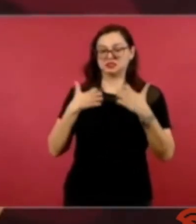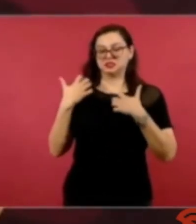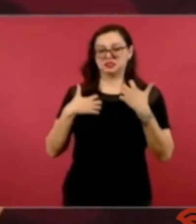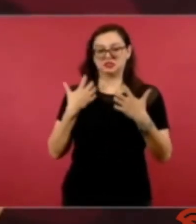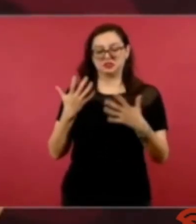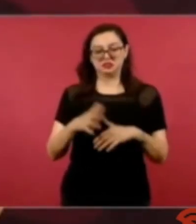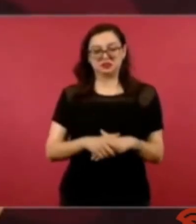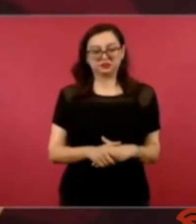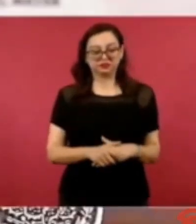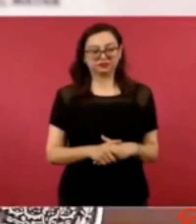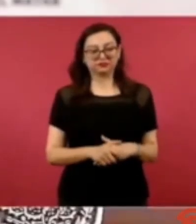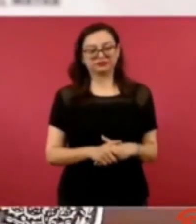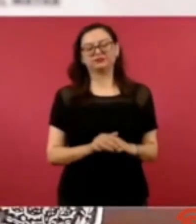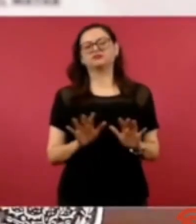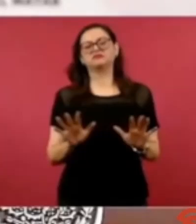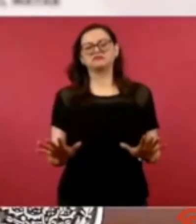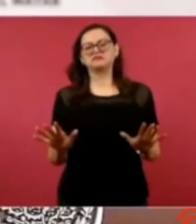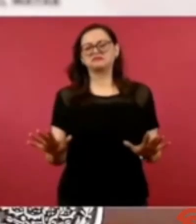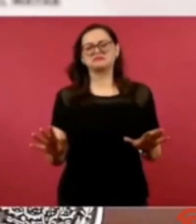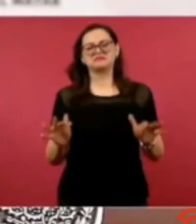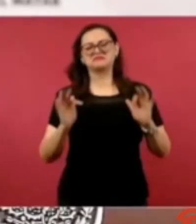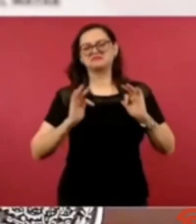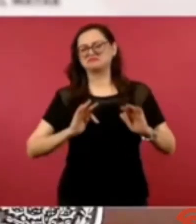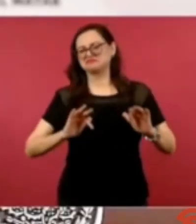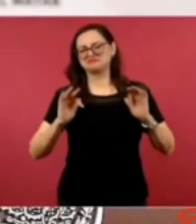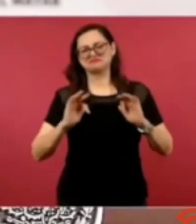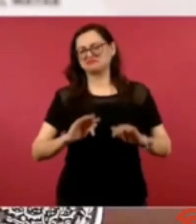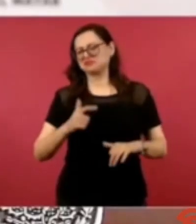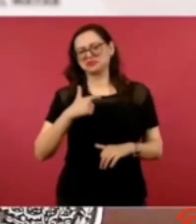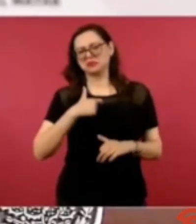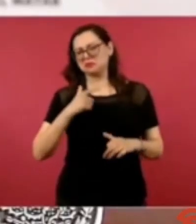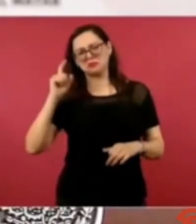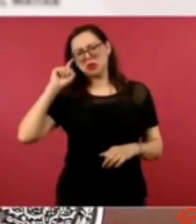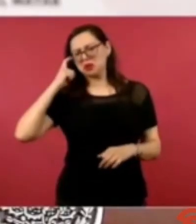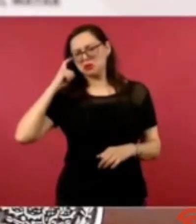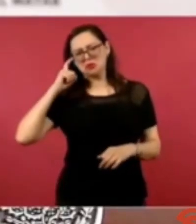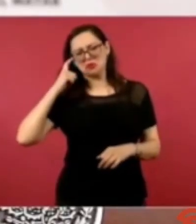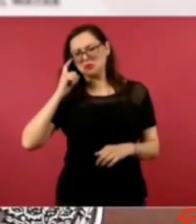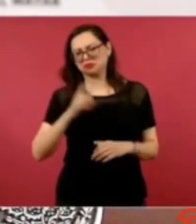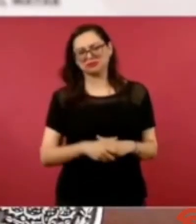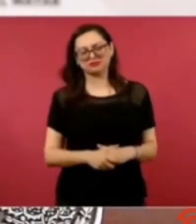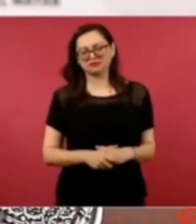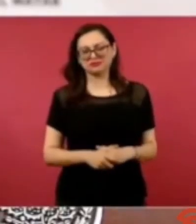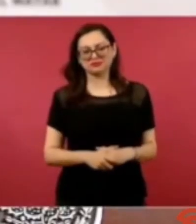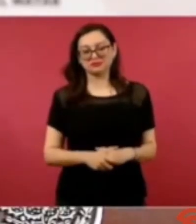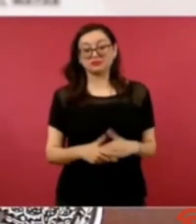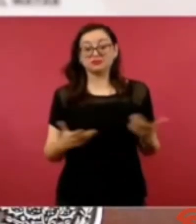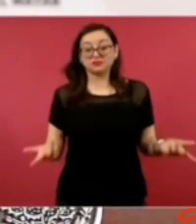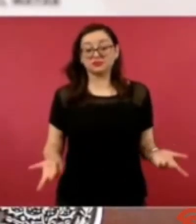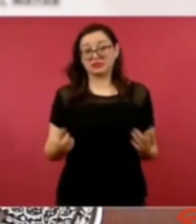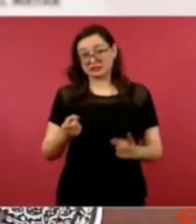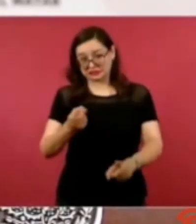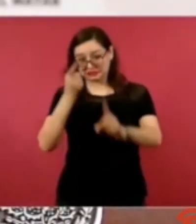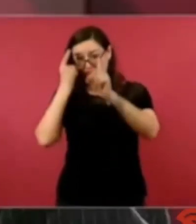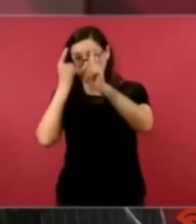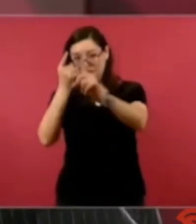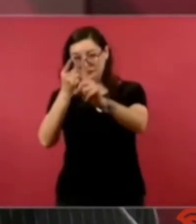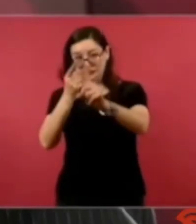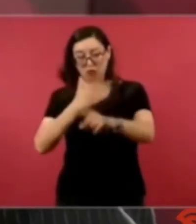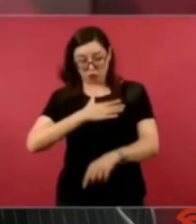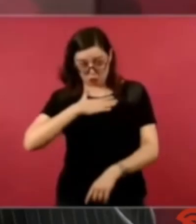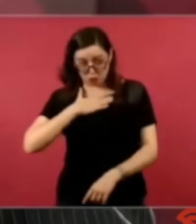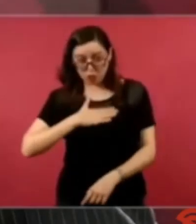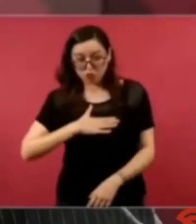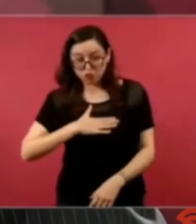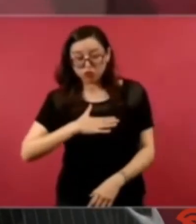yo no porque ya les he dicho cuando uno lucha por una causa